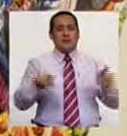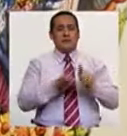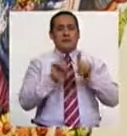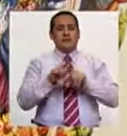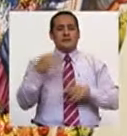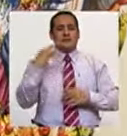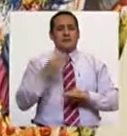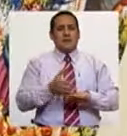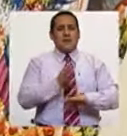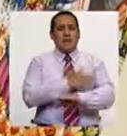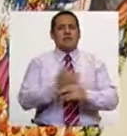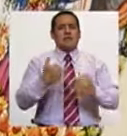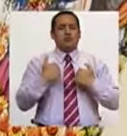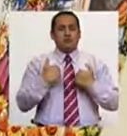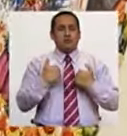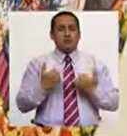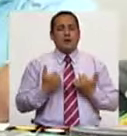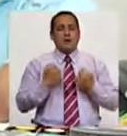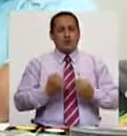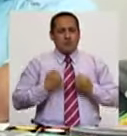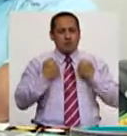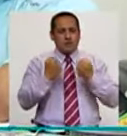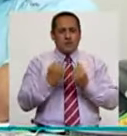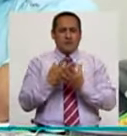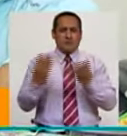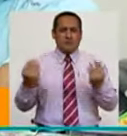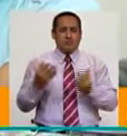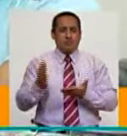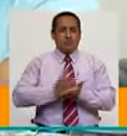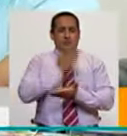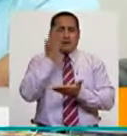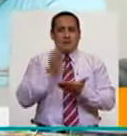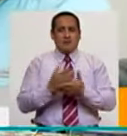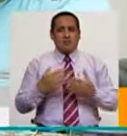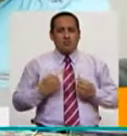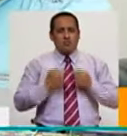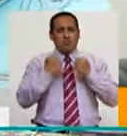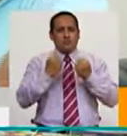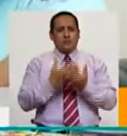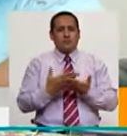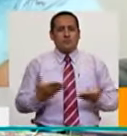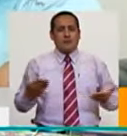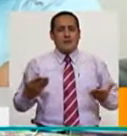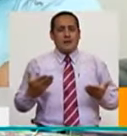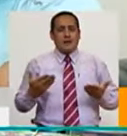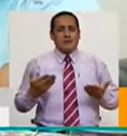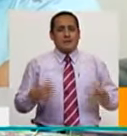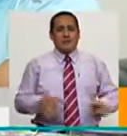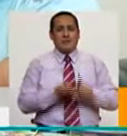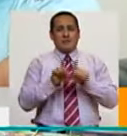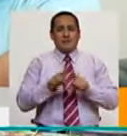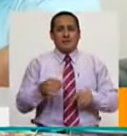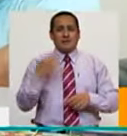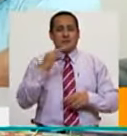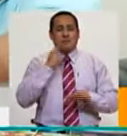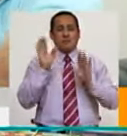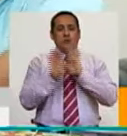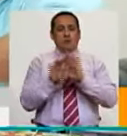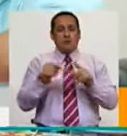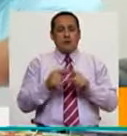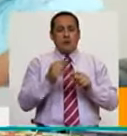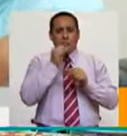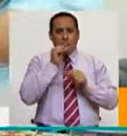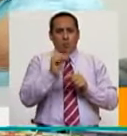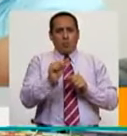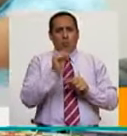Entonces, siempre he tenido que luchar contra la adversidad, luchar contra los materiales, en fin. Todo lo que es la